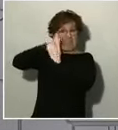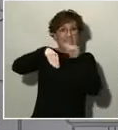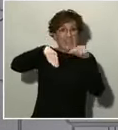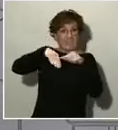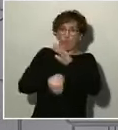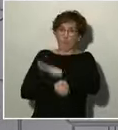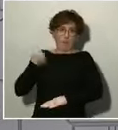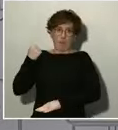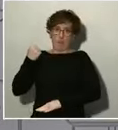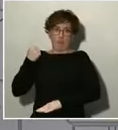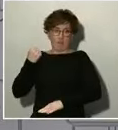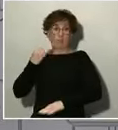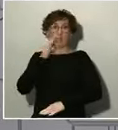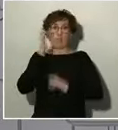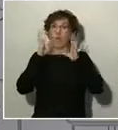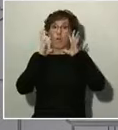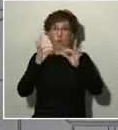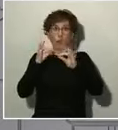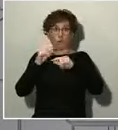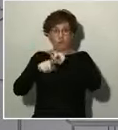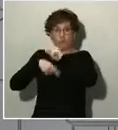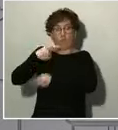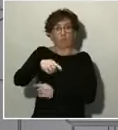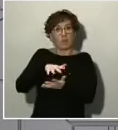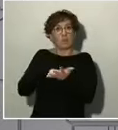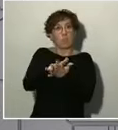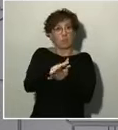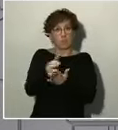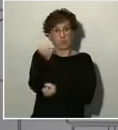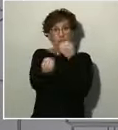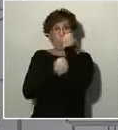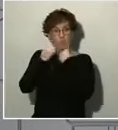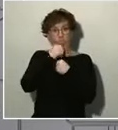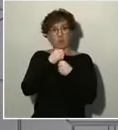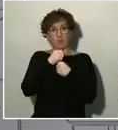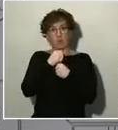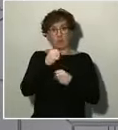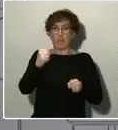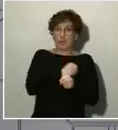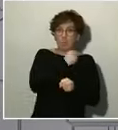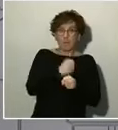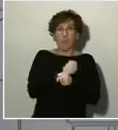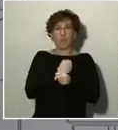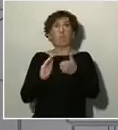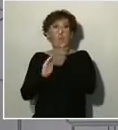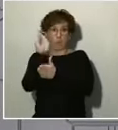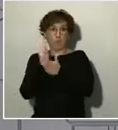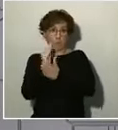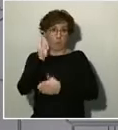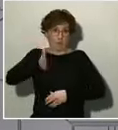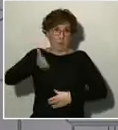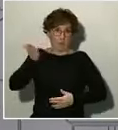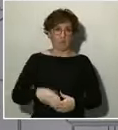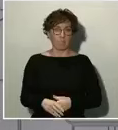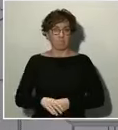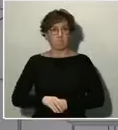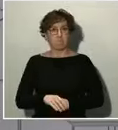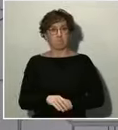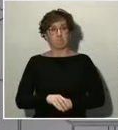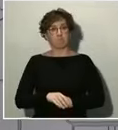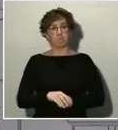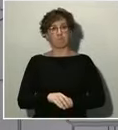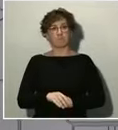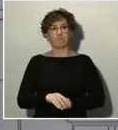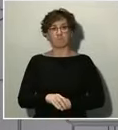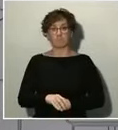impacto económico que tienen estas medidas en el empleo y también en la producción. Esto es lo que está haciendo